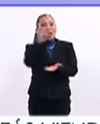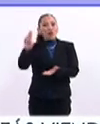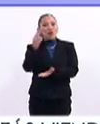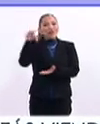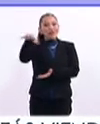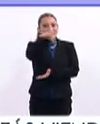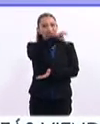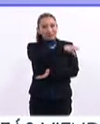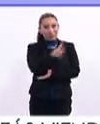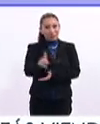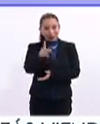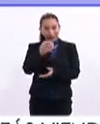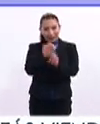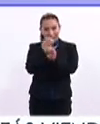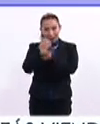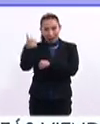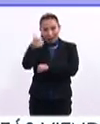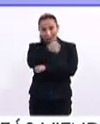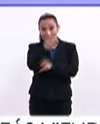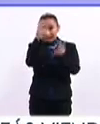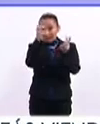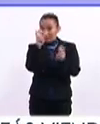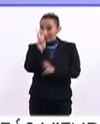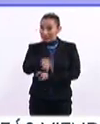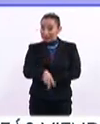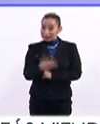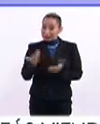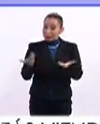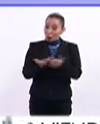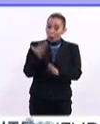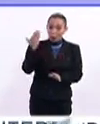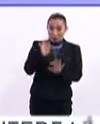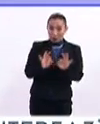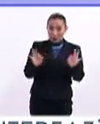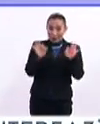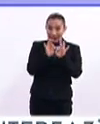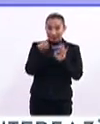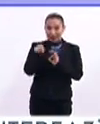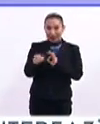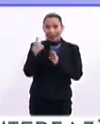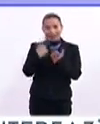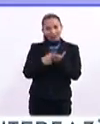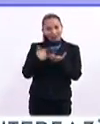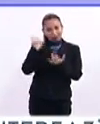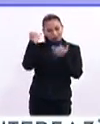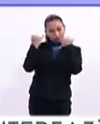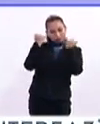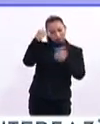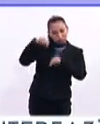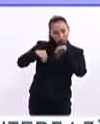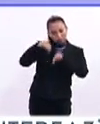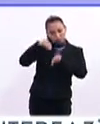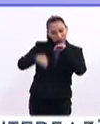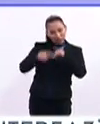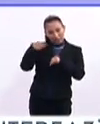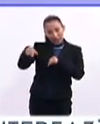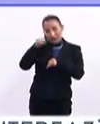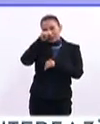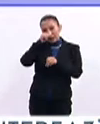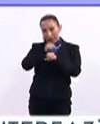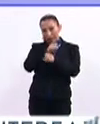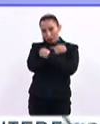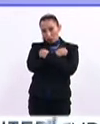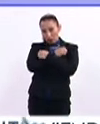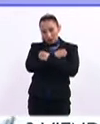universidades públicas de los estados. Un tema que por supuesto ha sido parte fundamental dentro de la estrategia del planteamiento de la Secretaría de